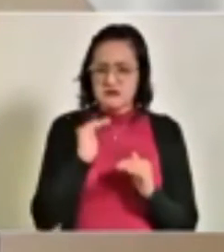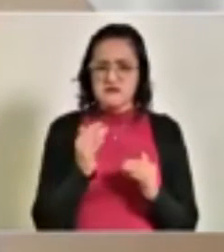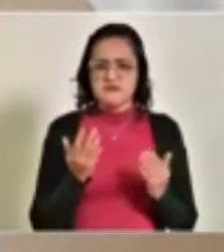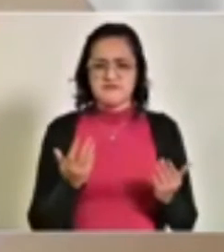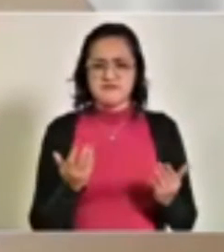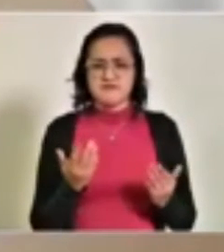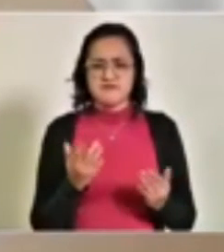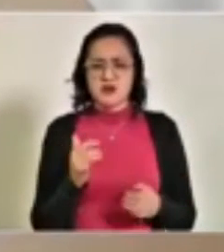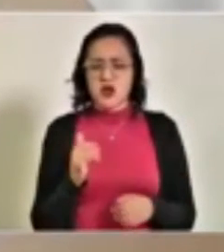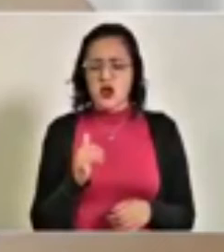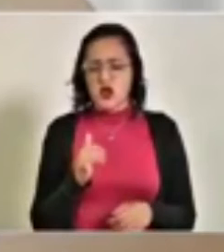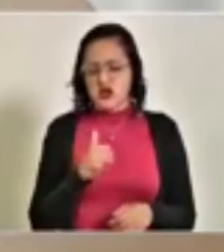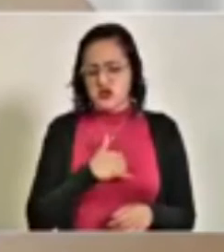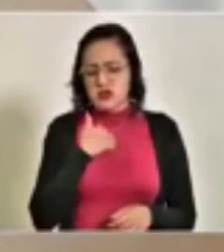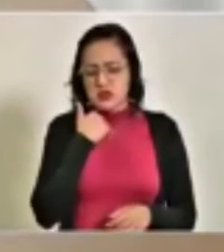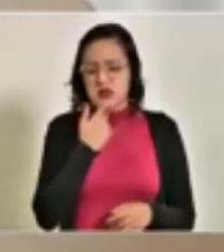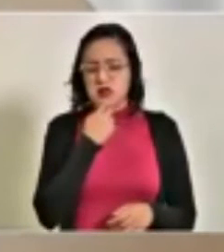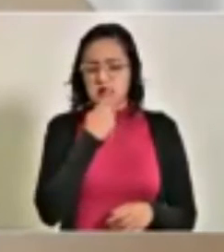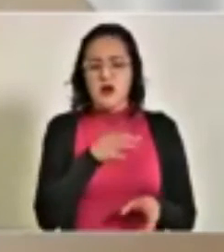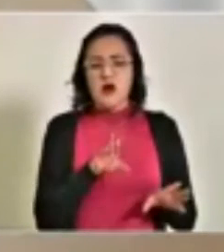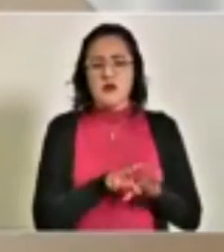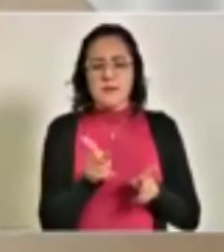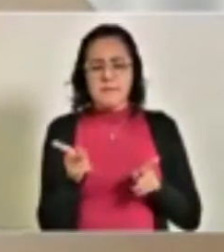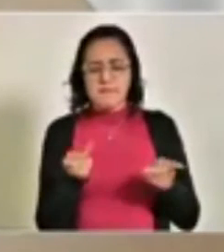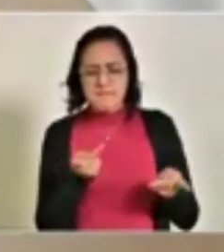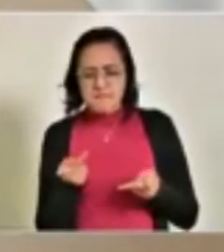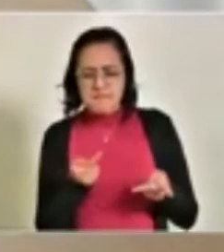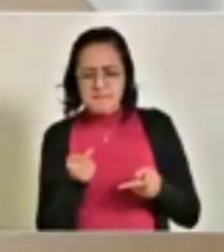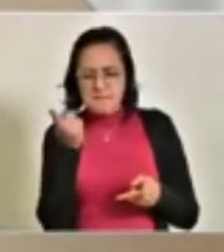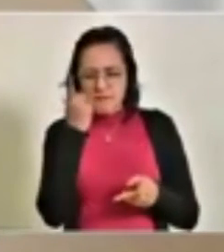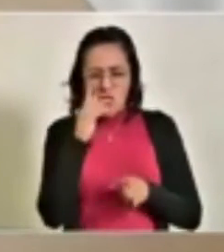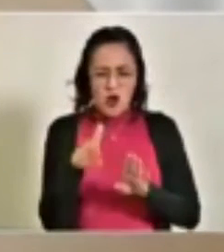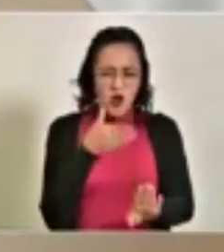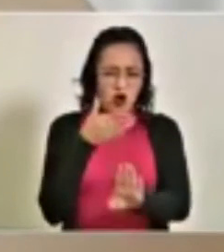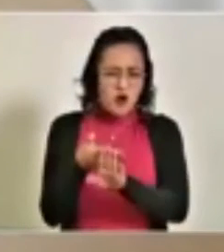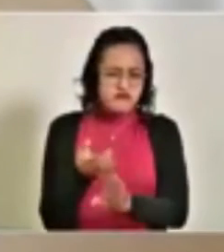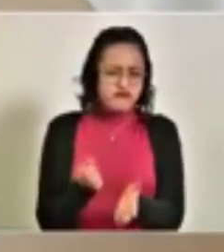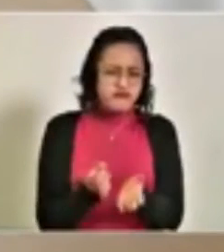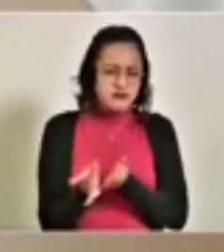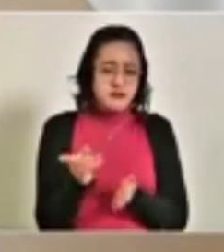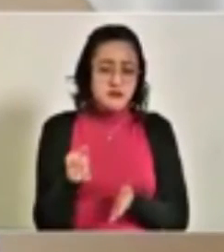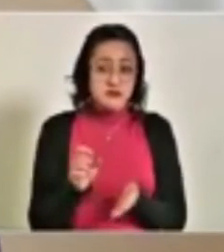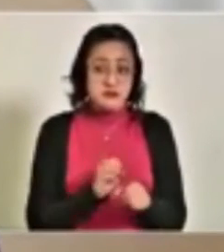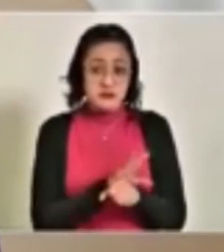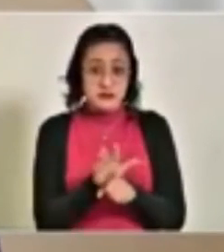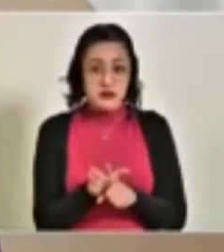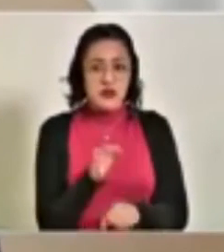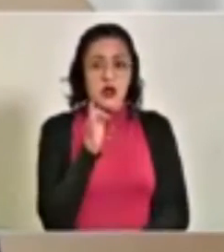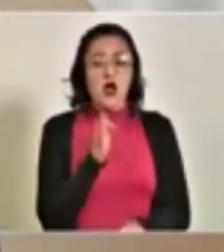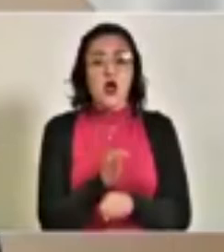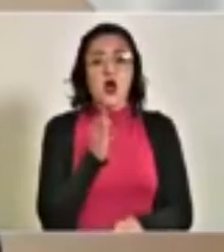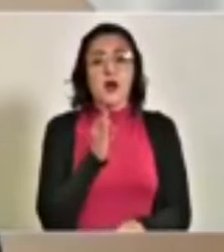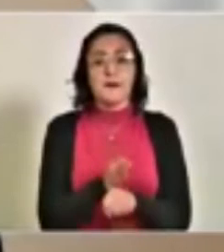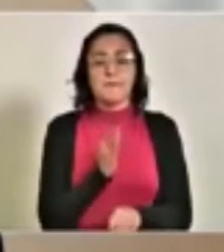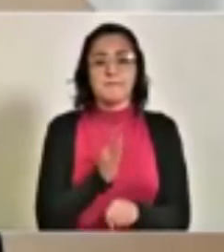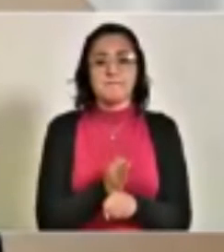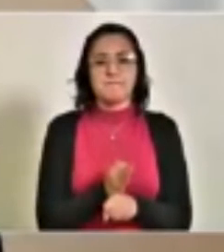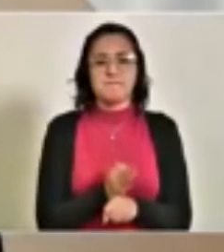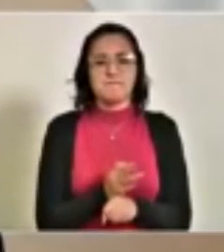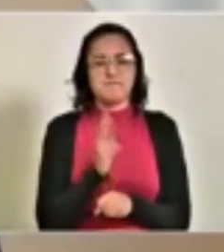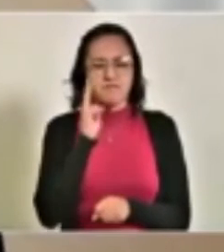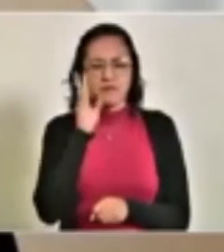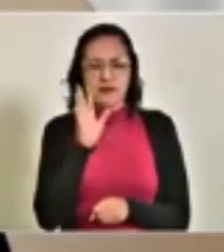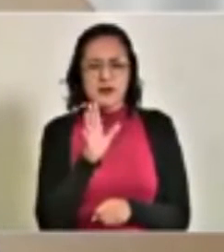cuando se habla de estrategias en contra del coronavirus, solamente veo un matiz,